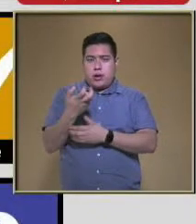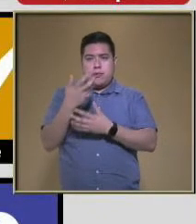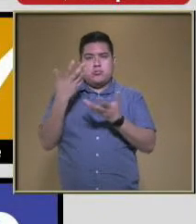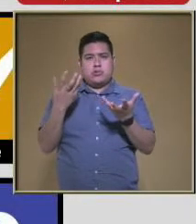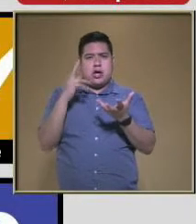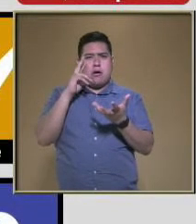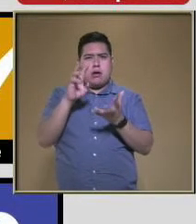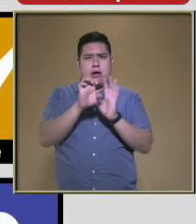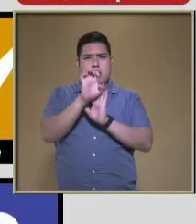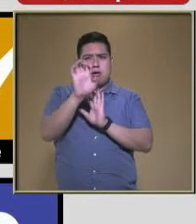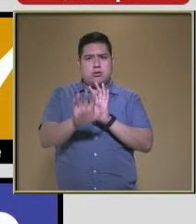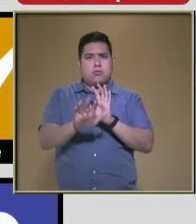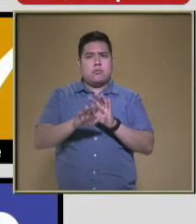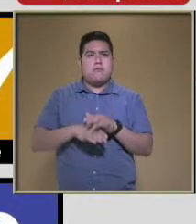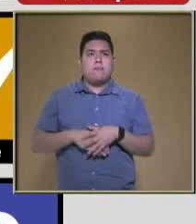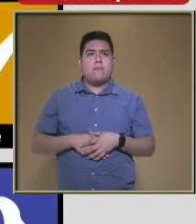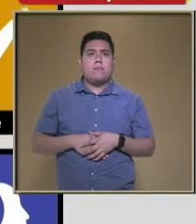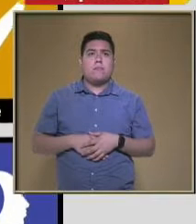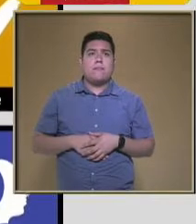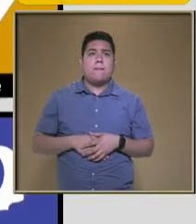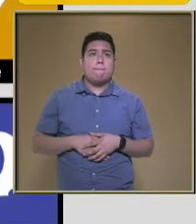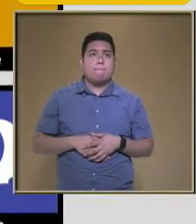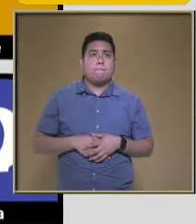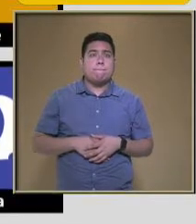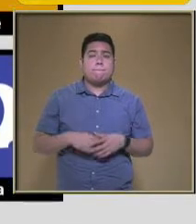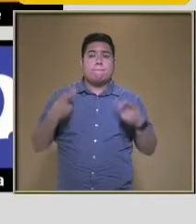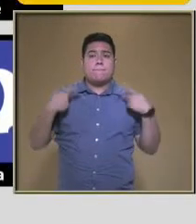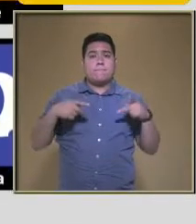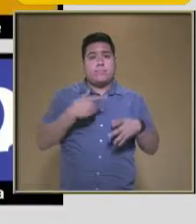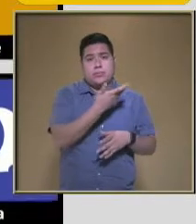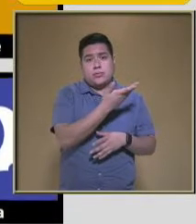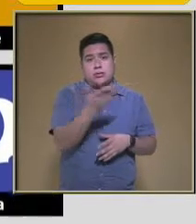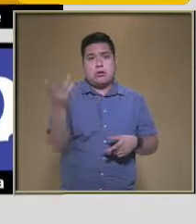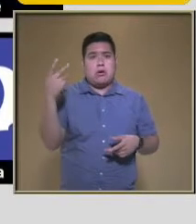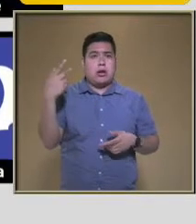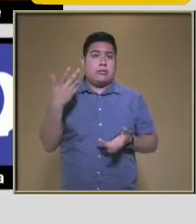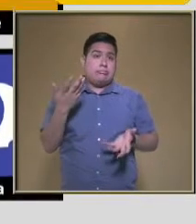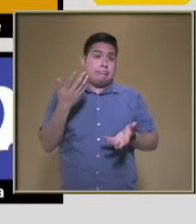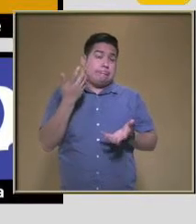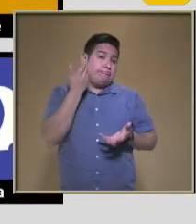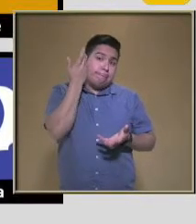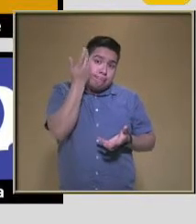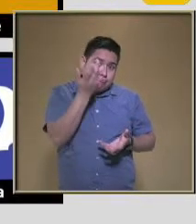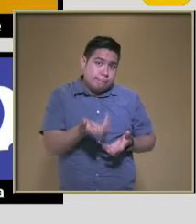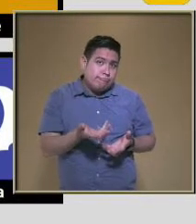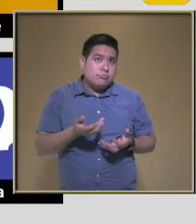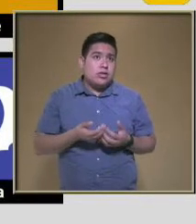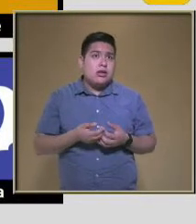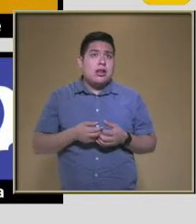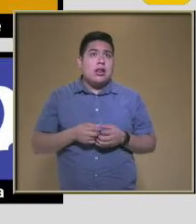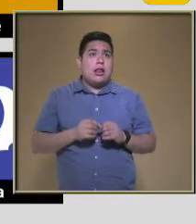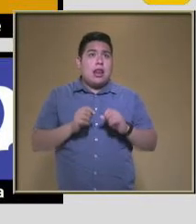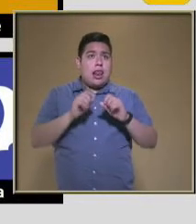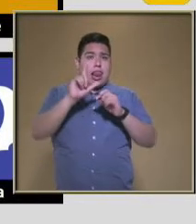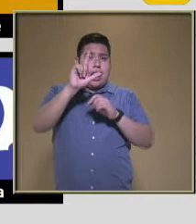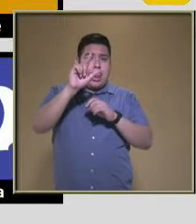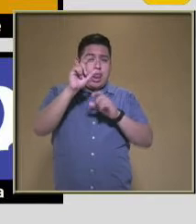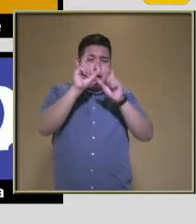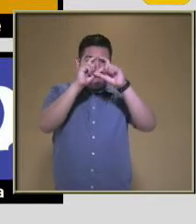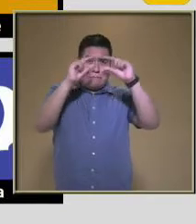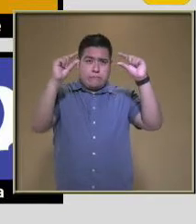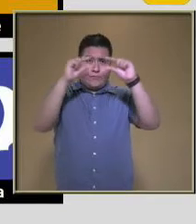vivos Para aquellos Que quieran Después realizarlo Personalmente Les estamos Dejando la dirección Para que entren